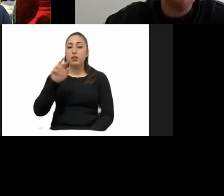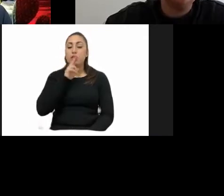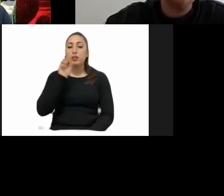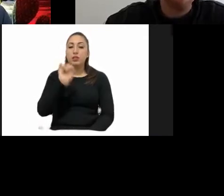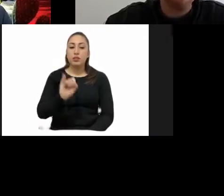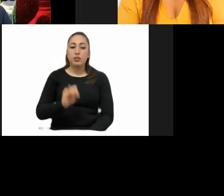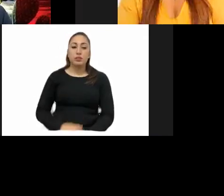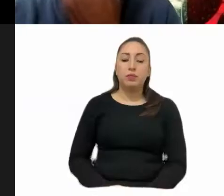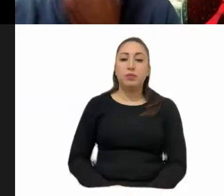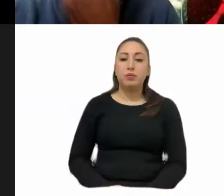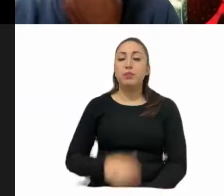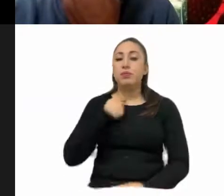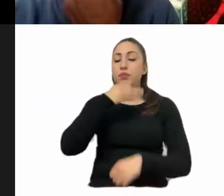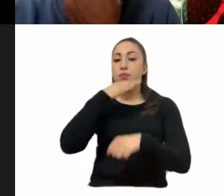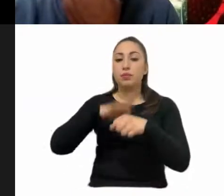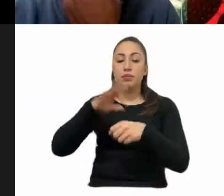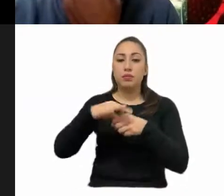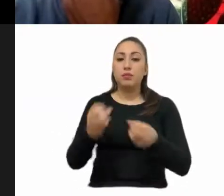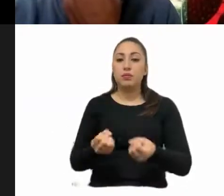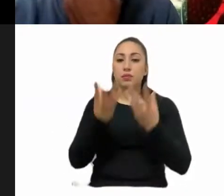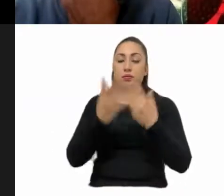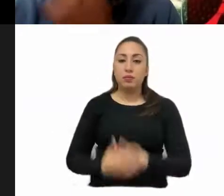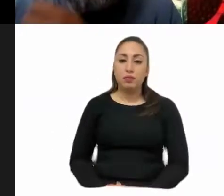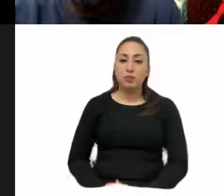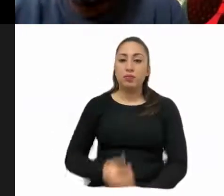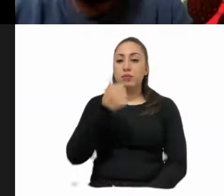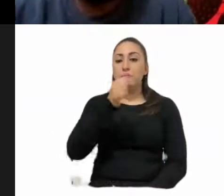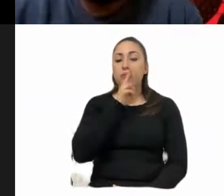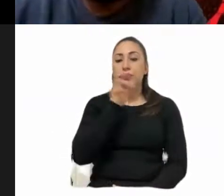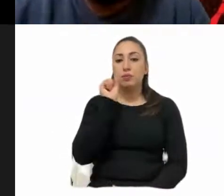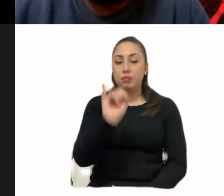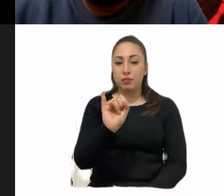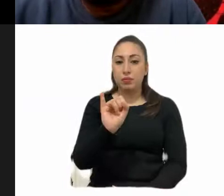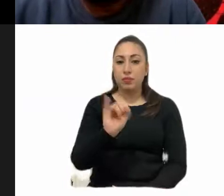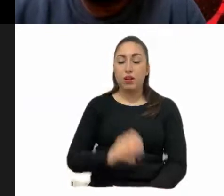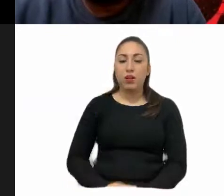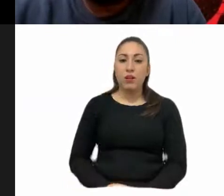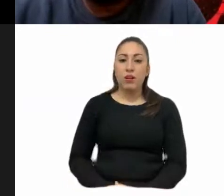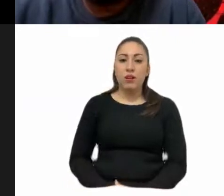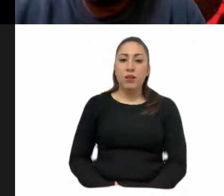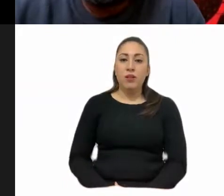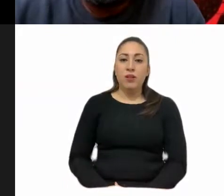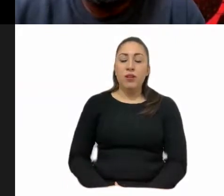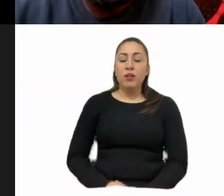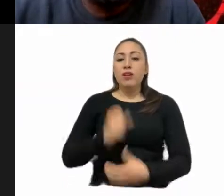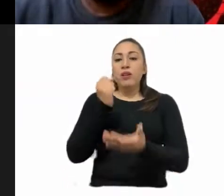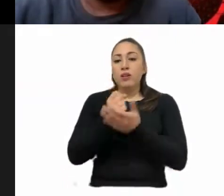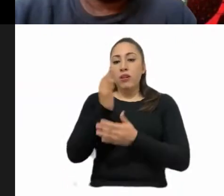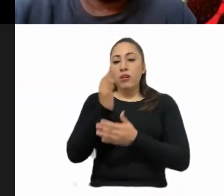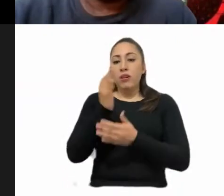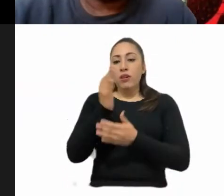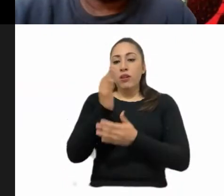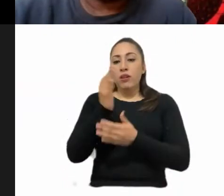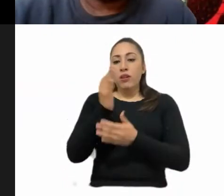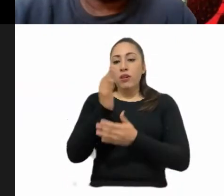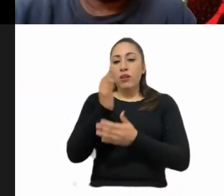El resultado de la votación es el siguiente. Seis votos a favor. Se aprueba. Diputada